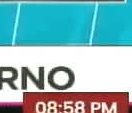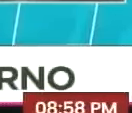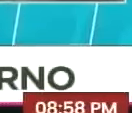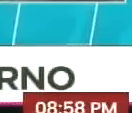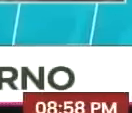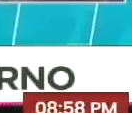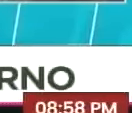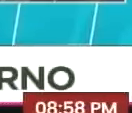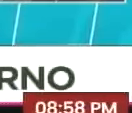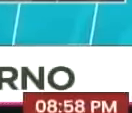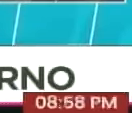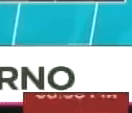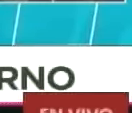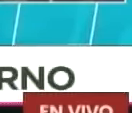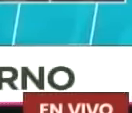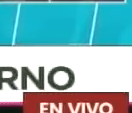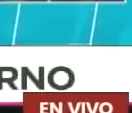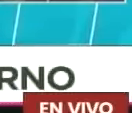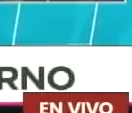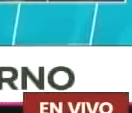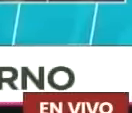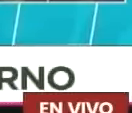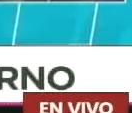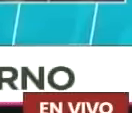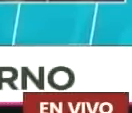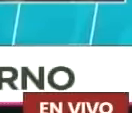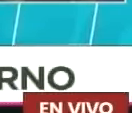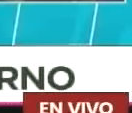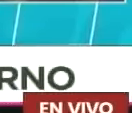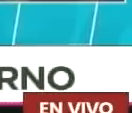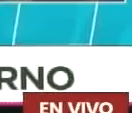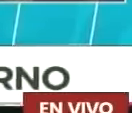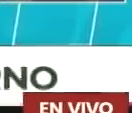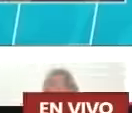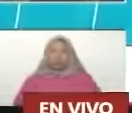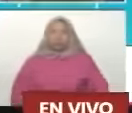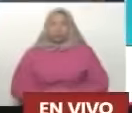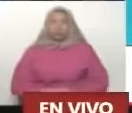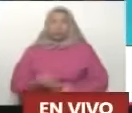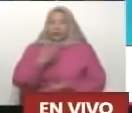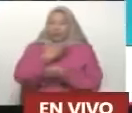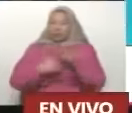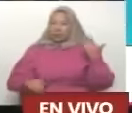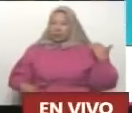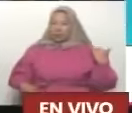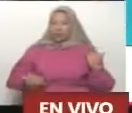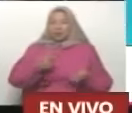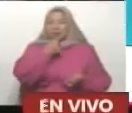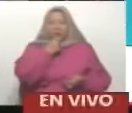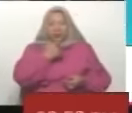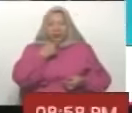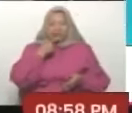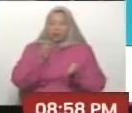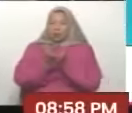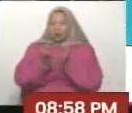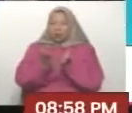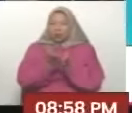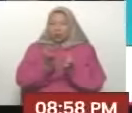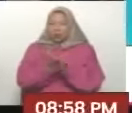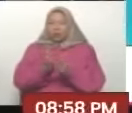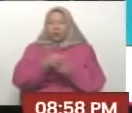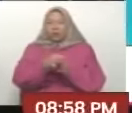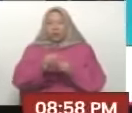Adelante, presidente. Y así pues entregamos esta escuela totalmente rehabilitada y desde aquí